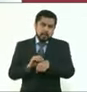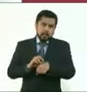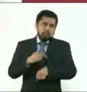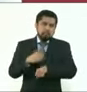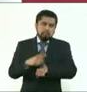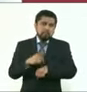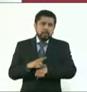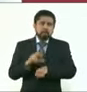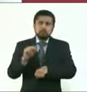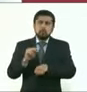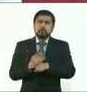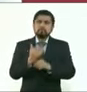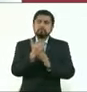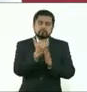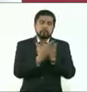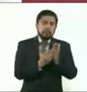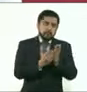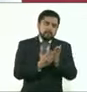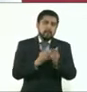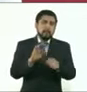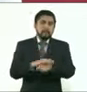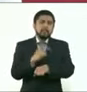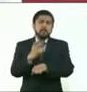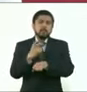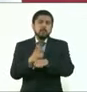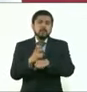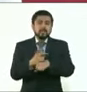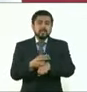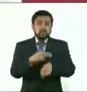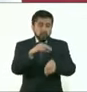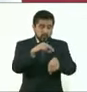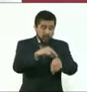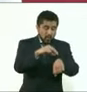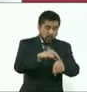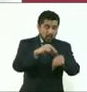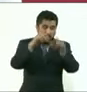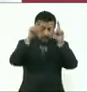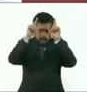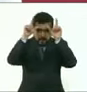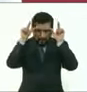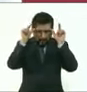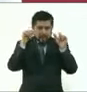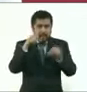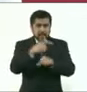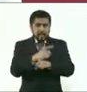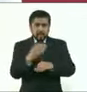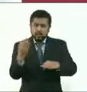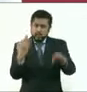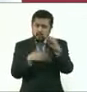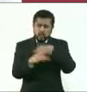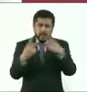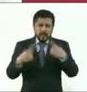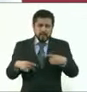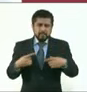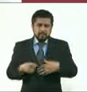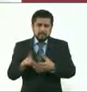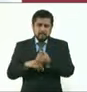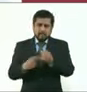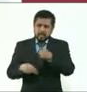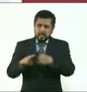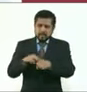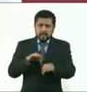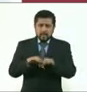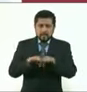por eso nuestra orientación es que todo el personal médico, todo el personal de salud se oriente a que haya los suficientes espacios para la